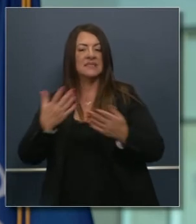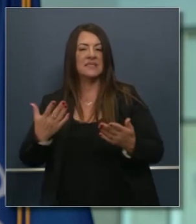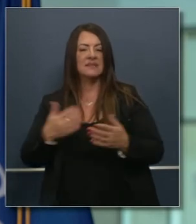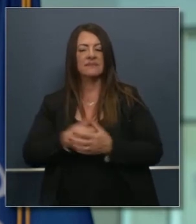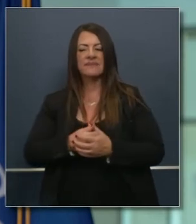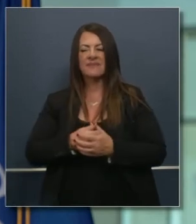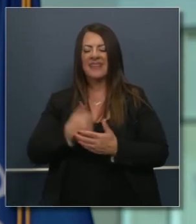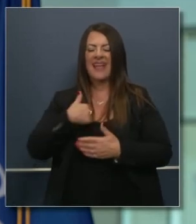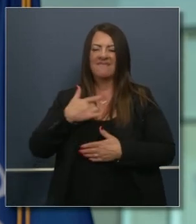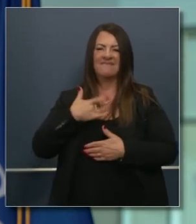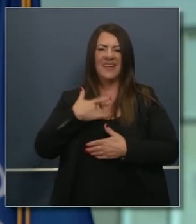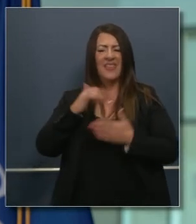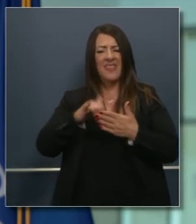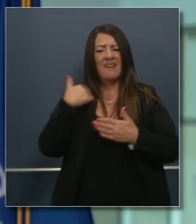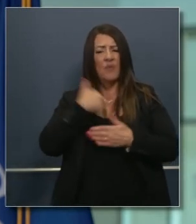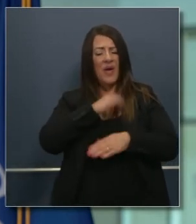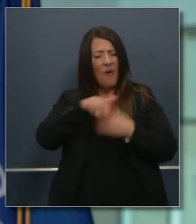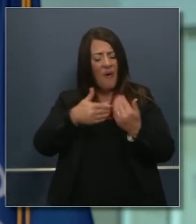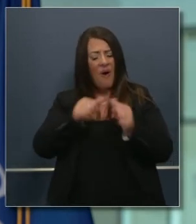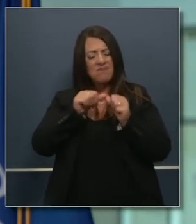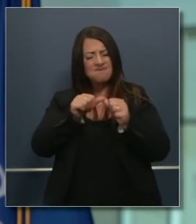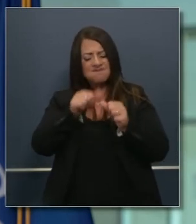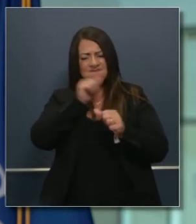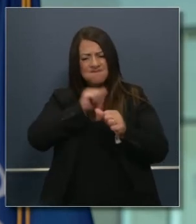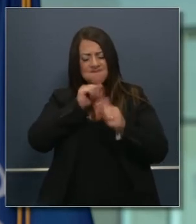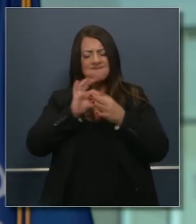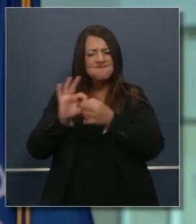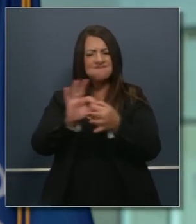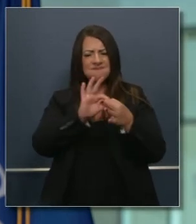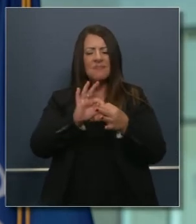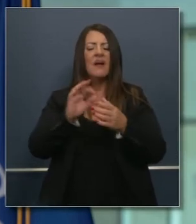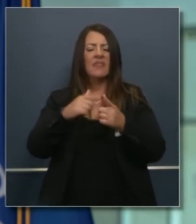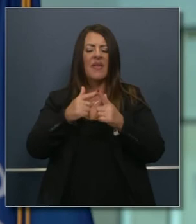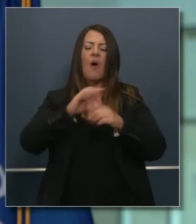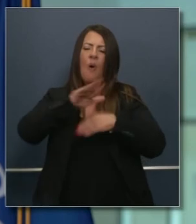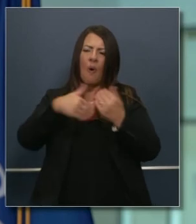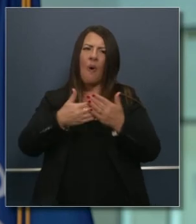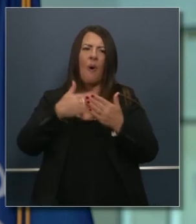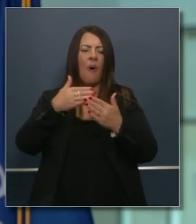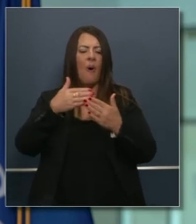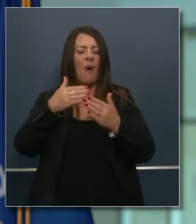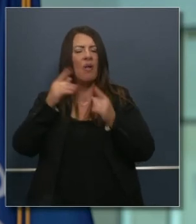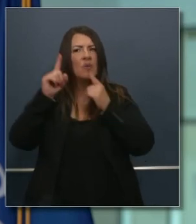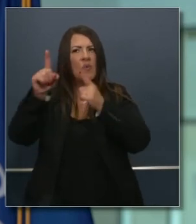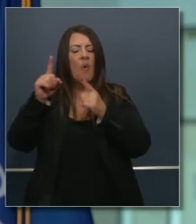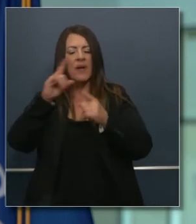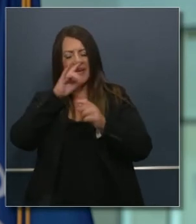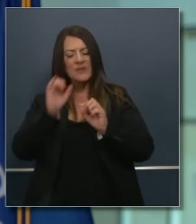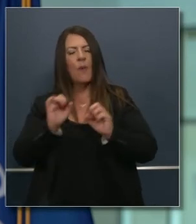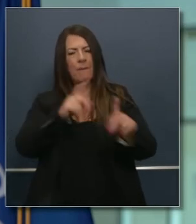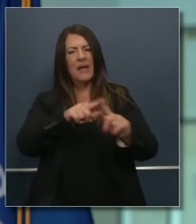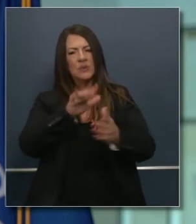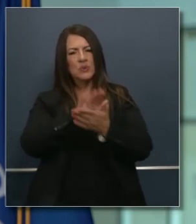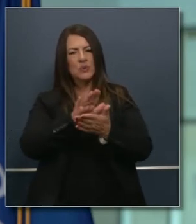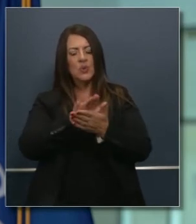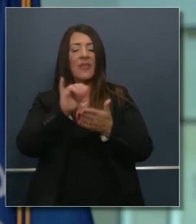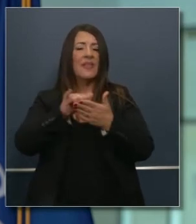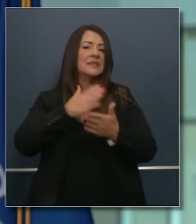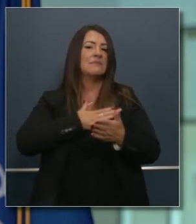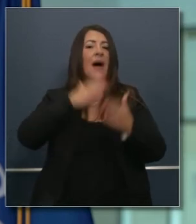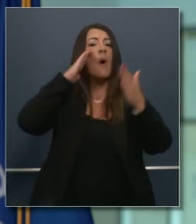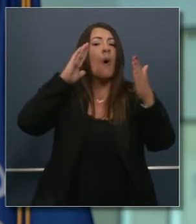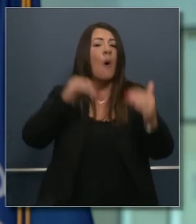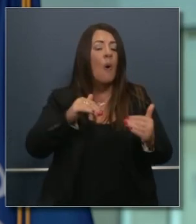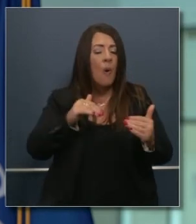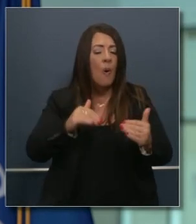comportamiento es importante no tengamos mensajes controversiales tengamos las metas en mente y espero